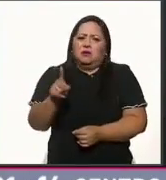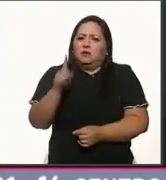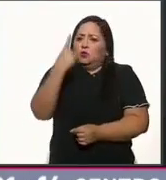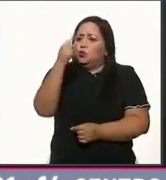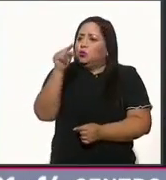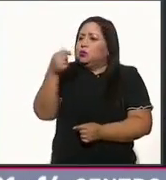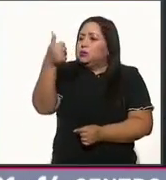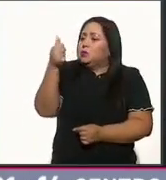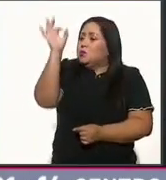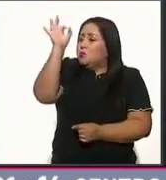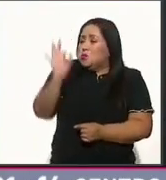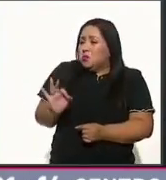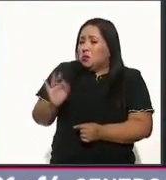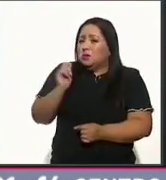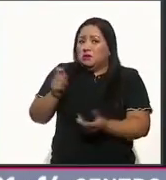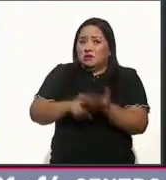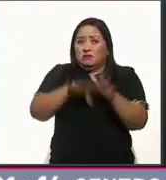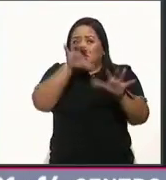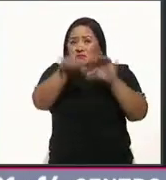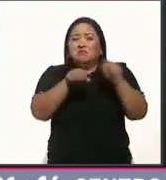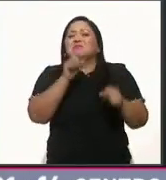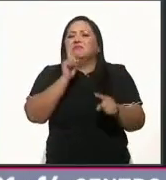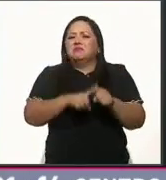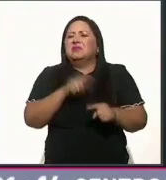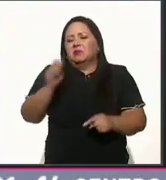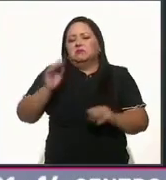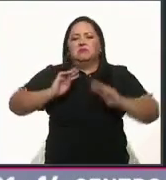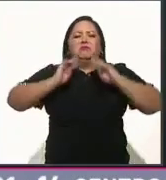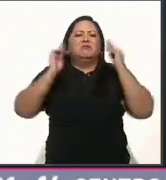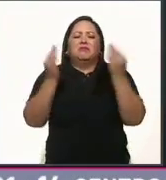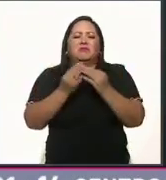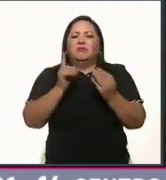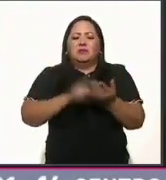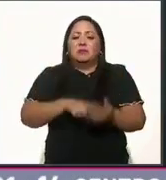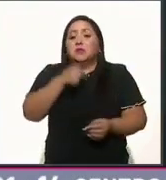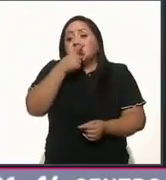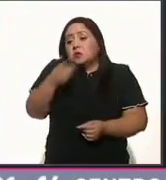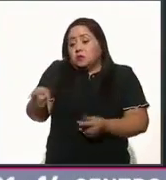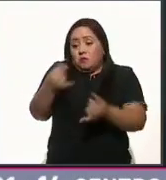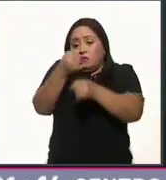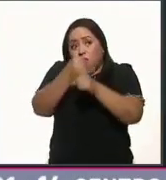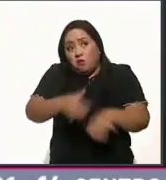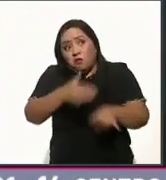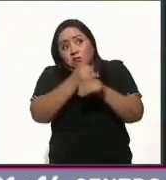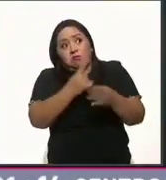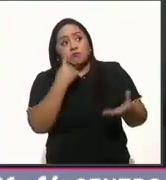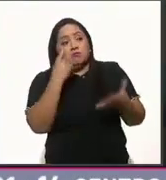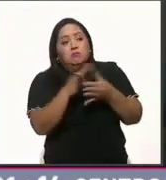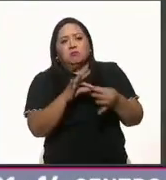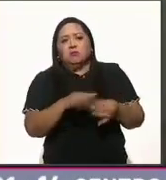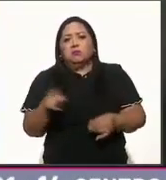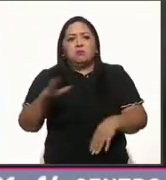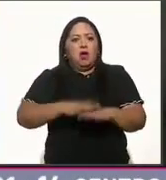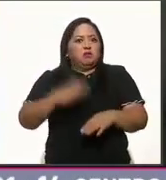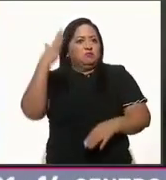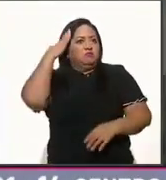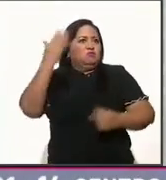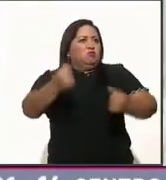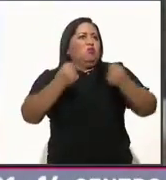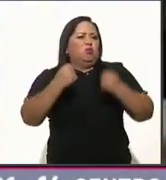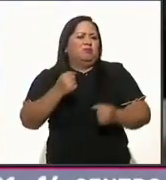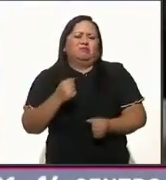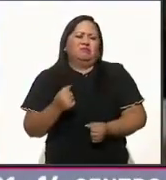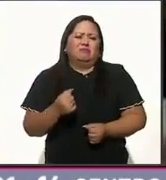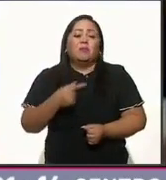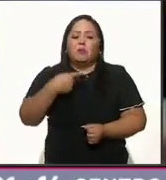.6% de los detenidos tienen que ver con ese cártel, que es, según la información de ustedes mismos, el más poderoso del país.